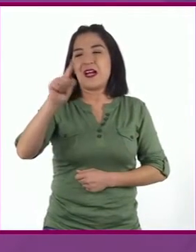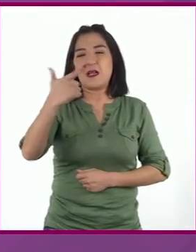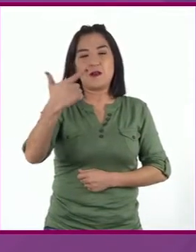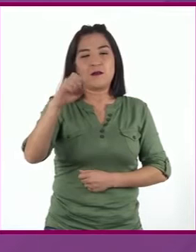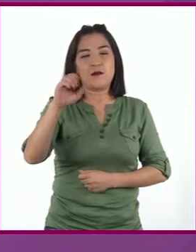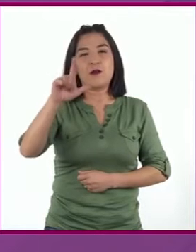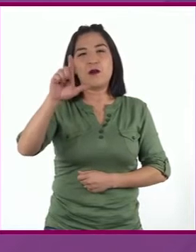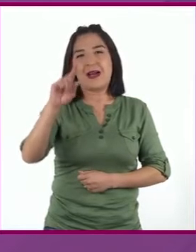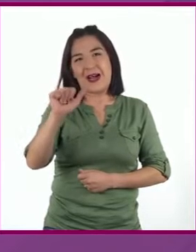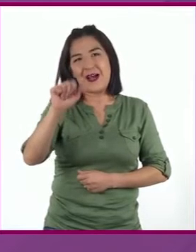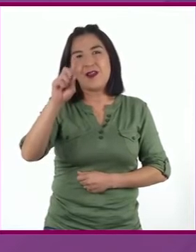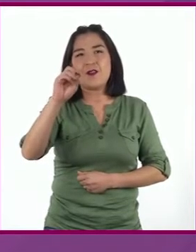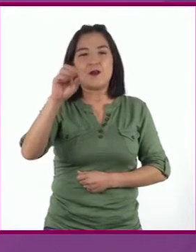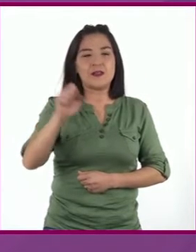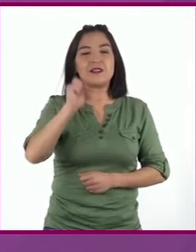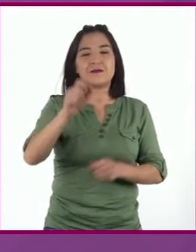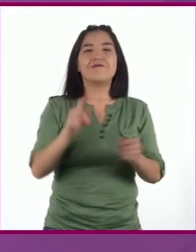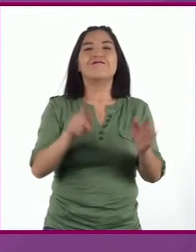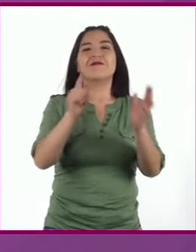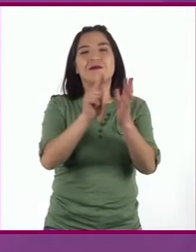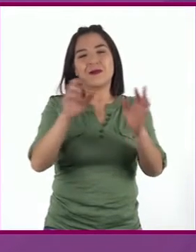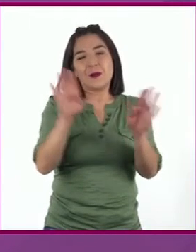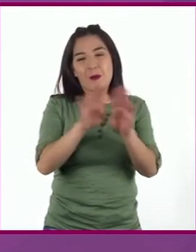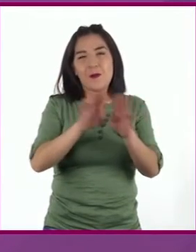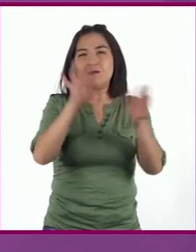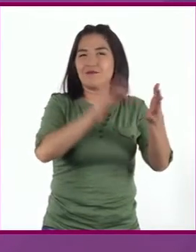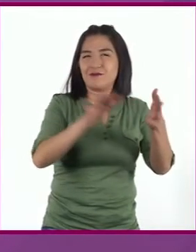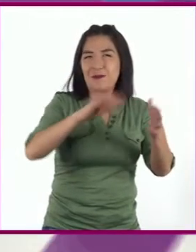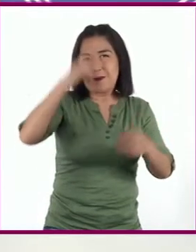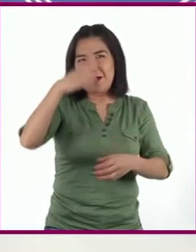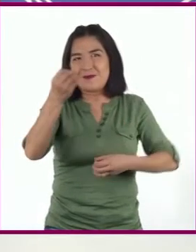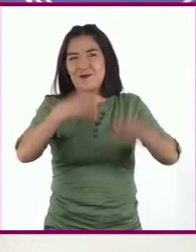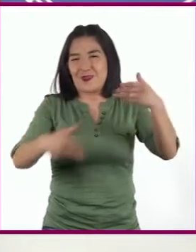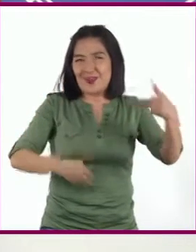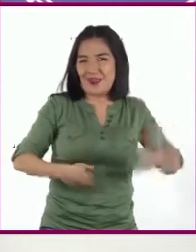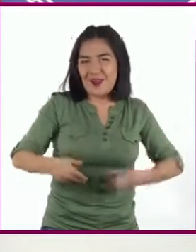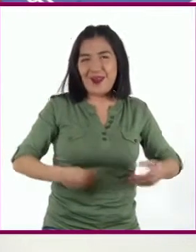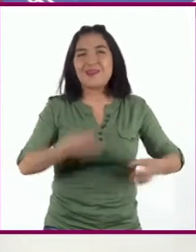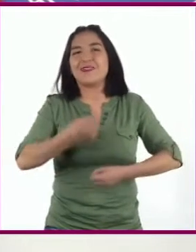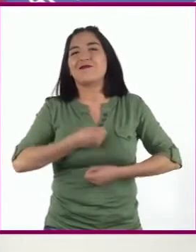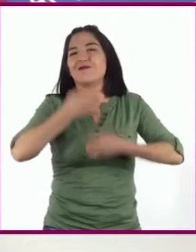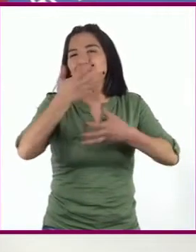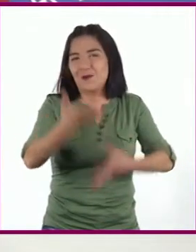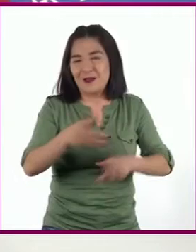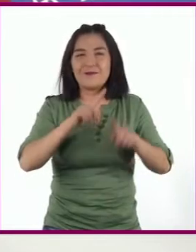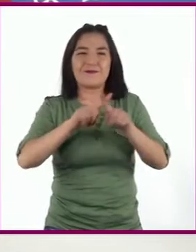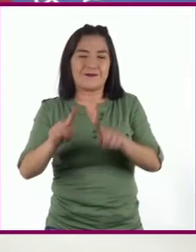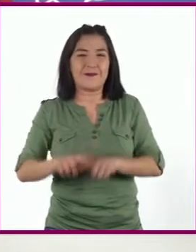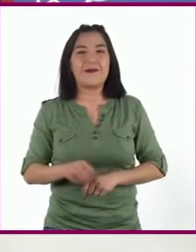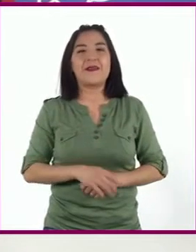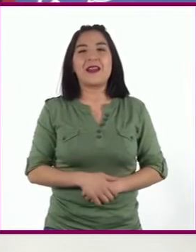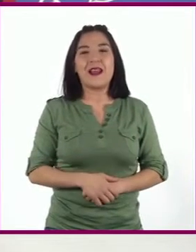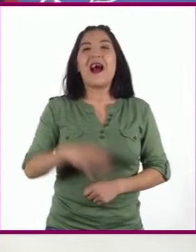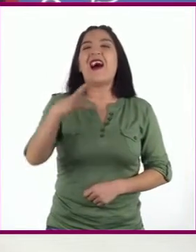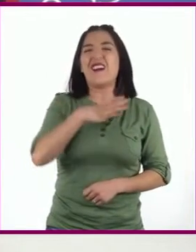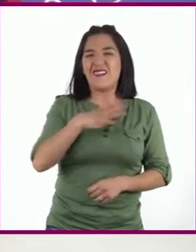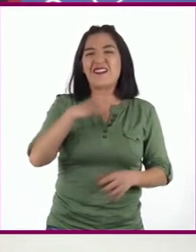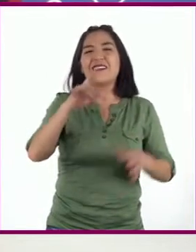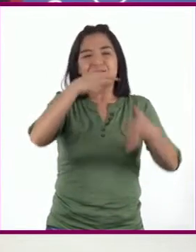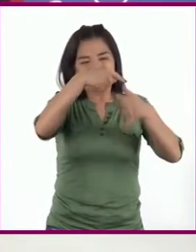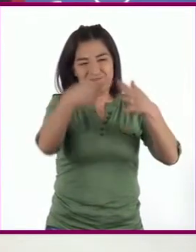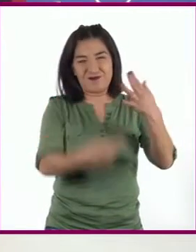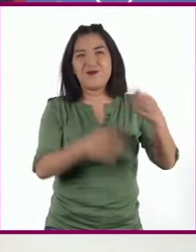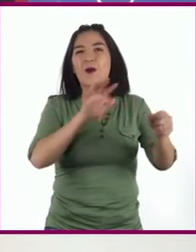Tipos Diálogos de novelas o cuentos. Tenemos entre varios tipos de textos.